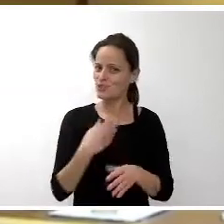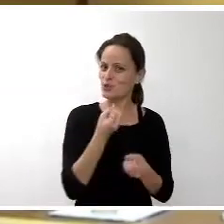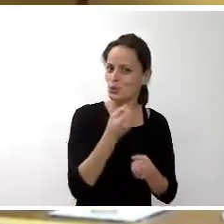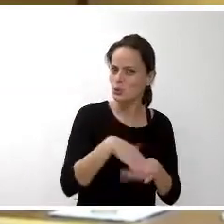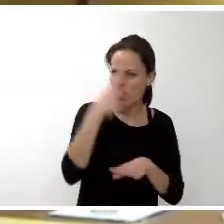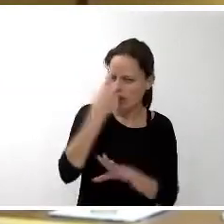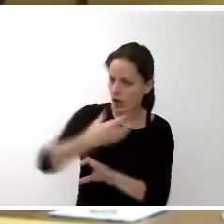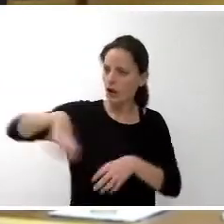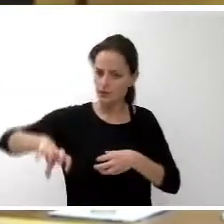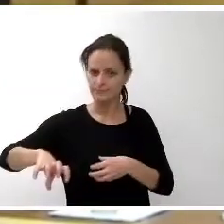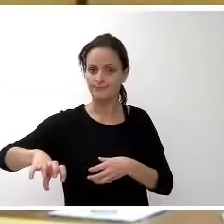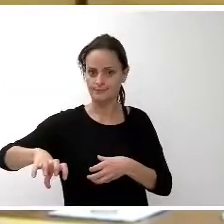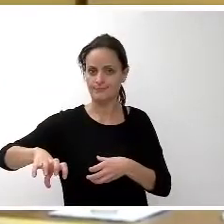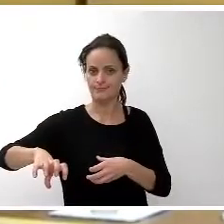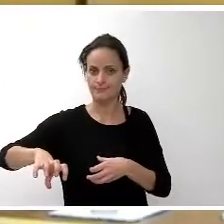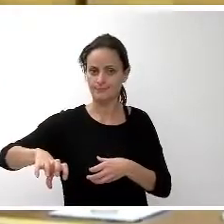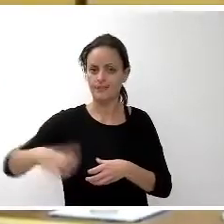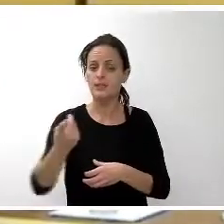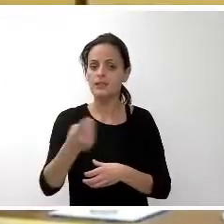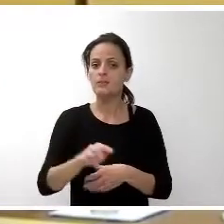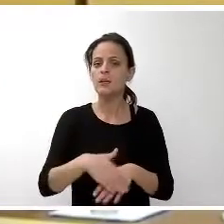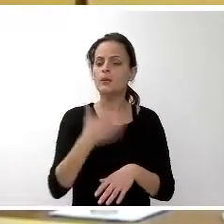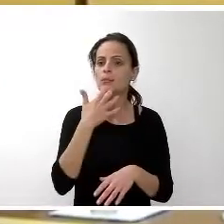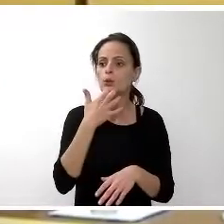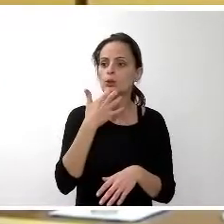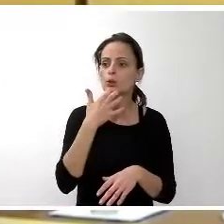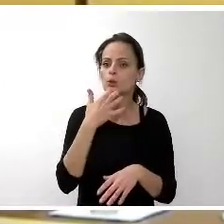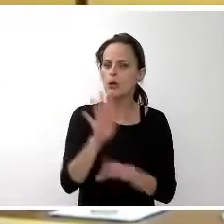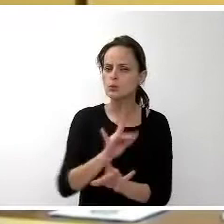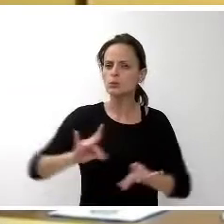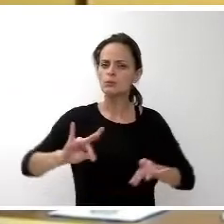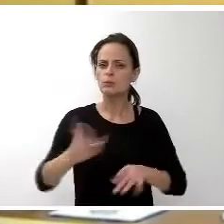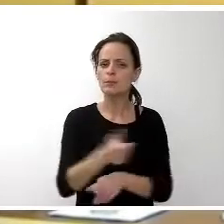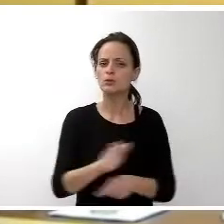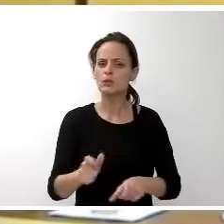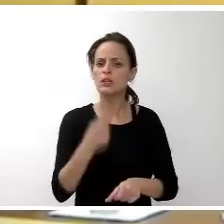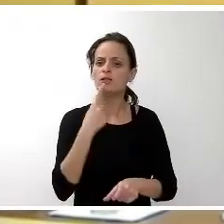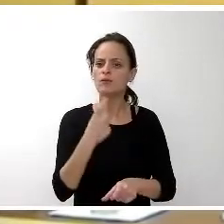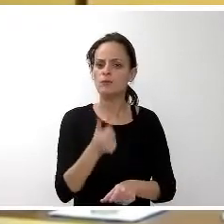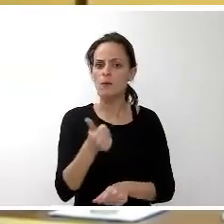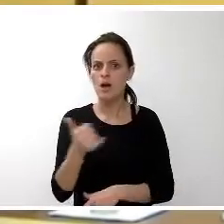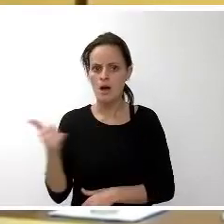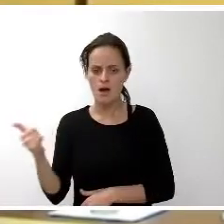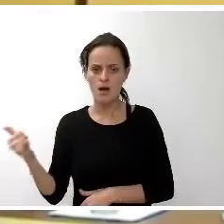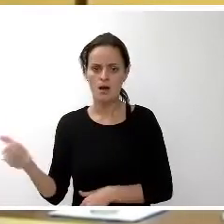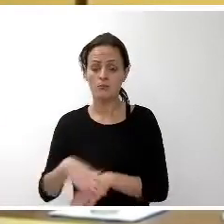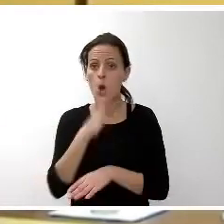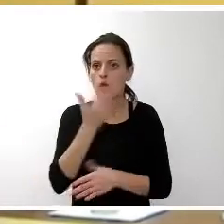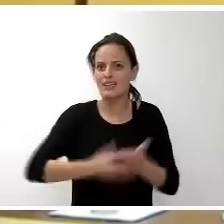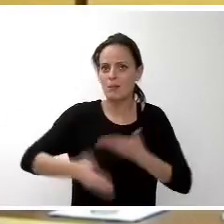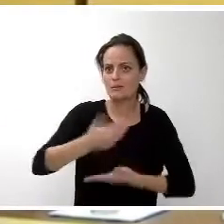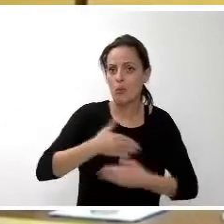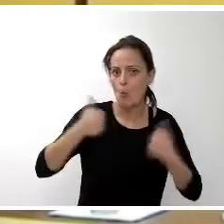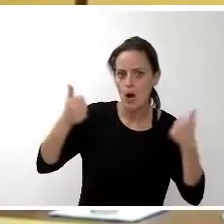en el lugar. También, como no, en el lugar de las personas que más dificultades tienen, porque por cualquier discapacidad,